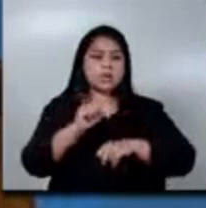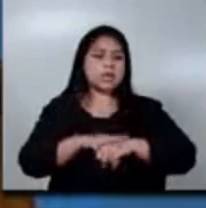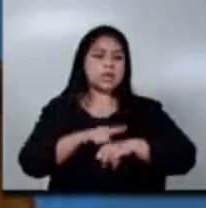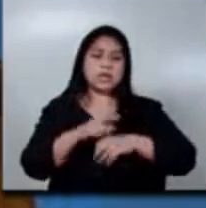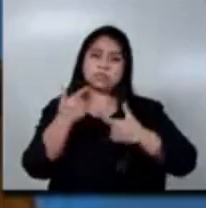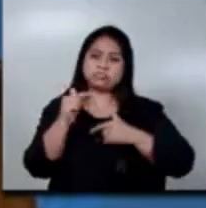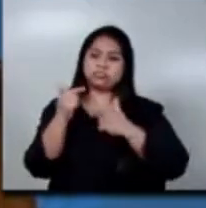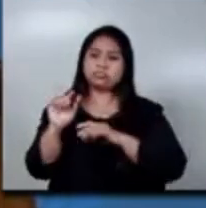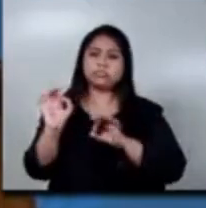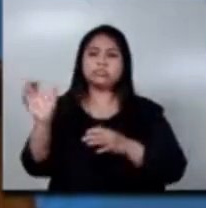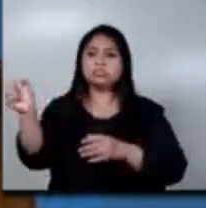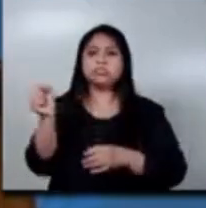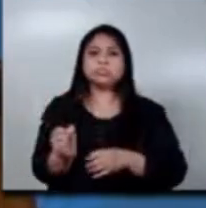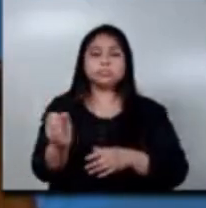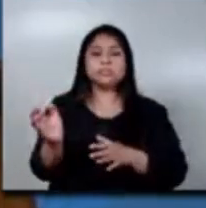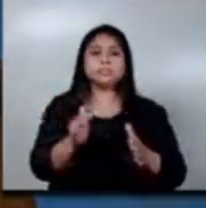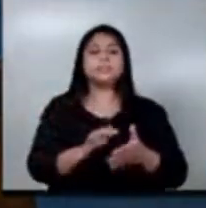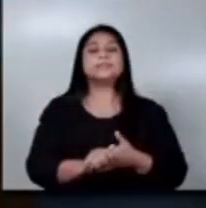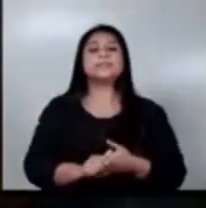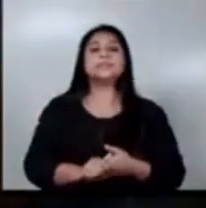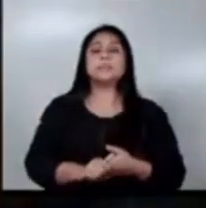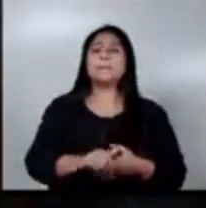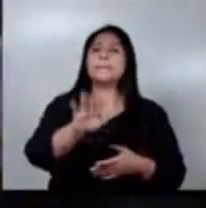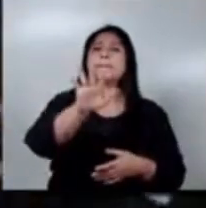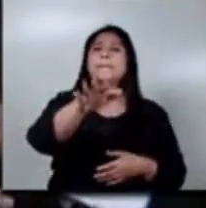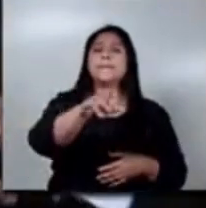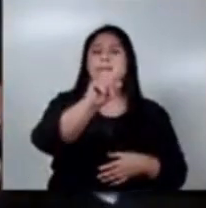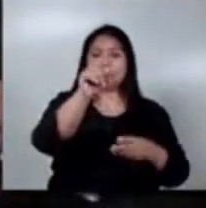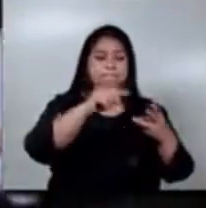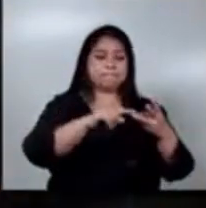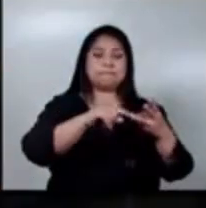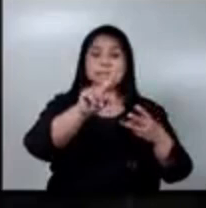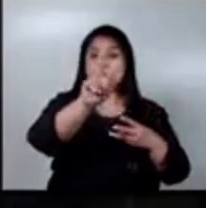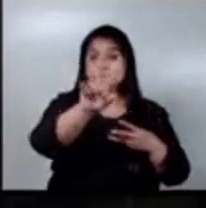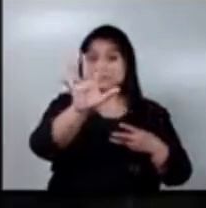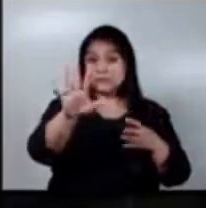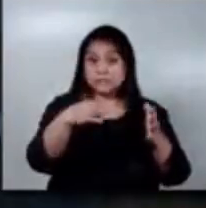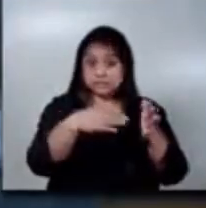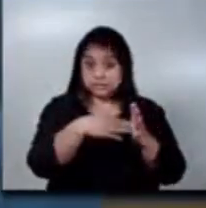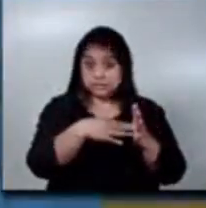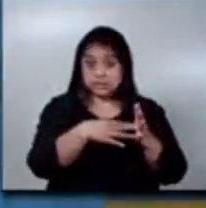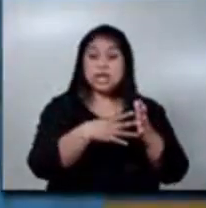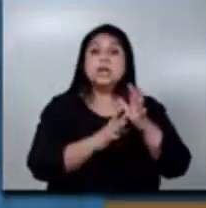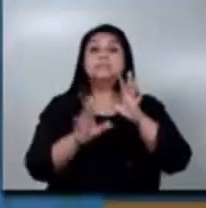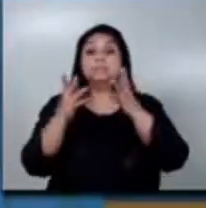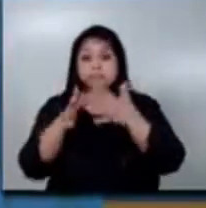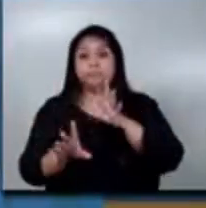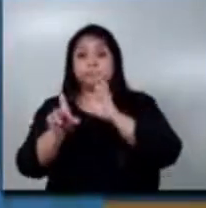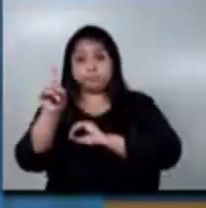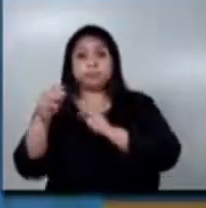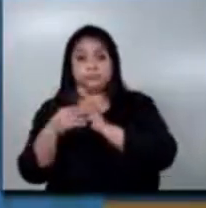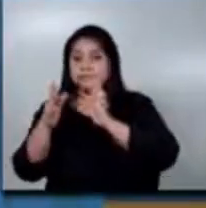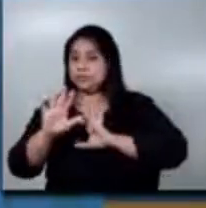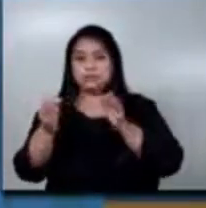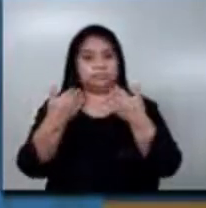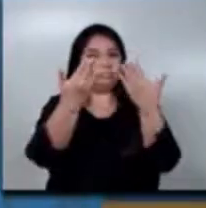obligación. De un estimado de 25.000, 12.700 ya registraron. Así es. Muchas gracias. Gracias.